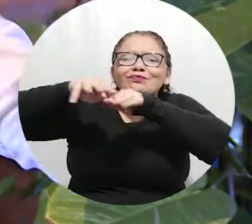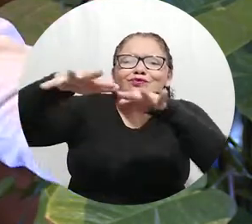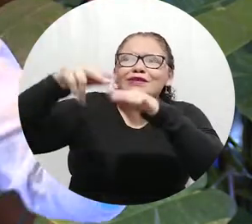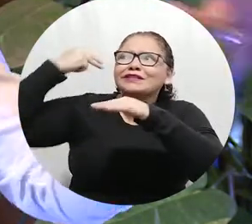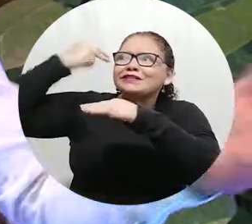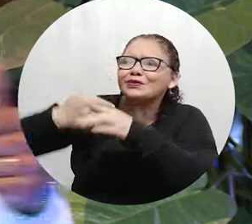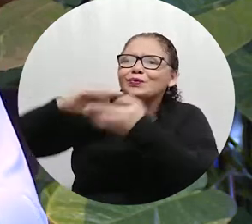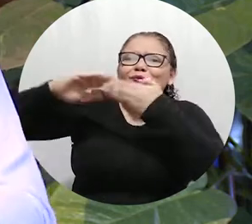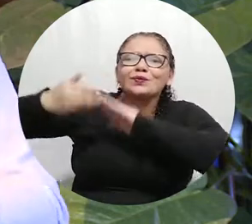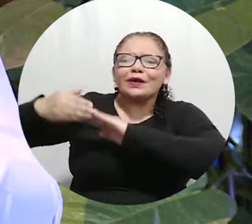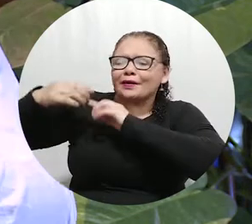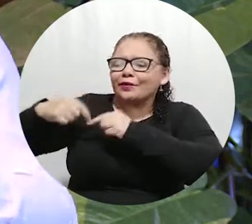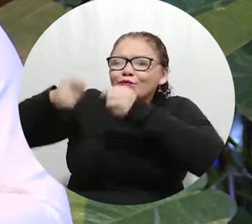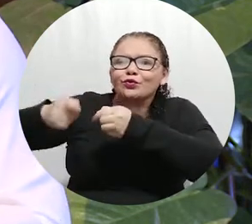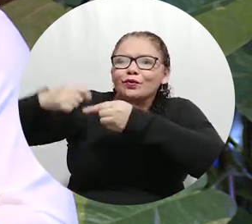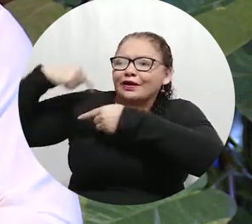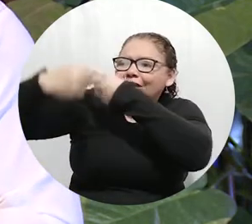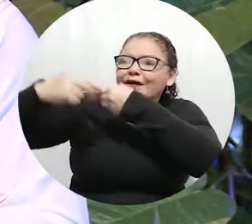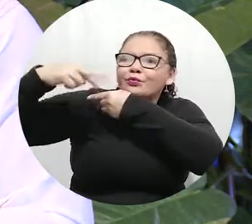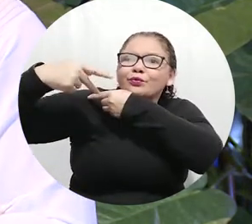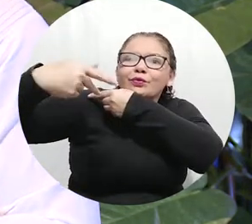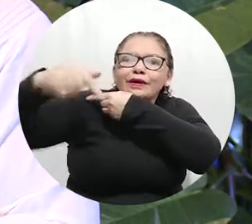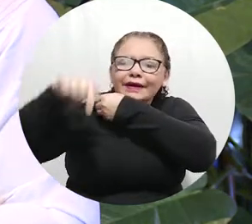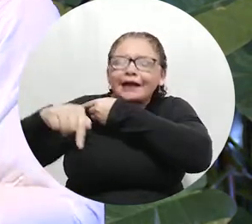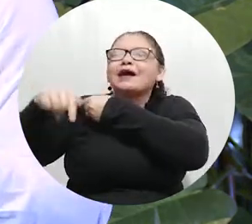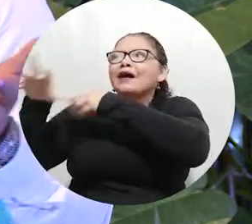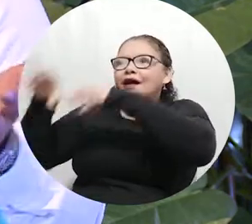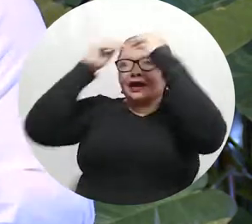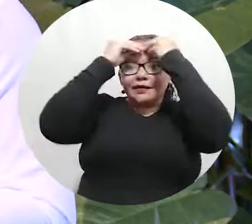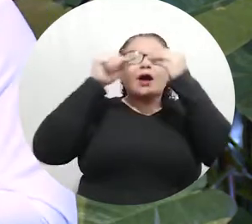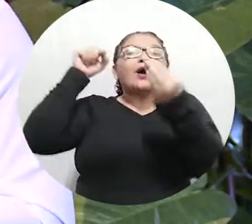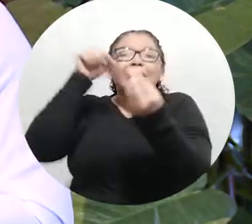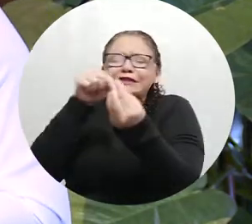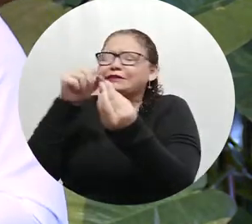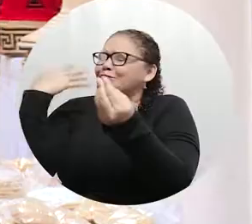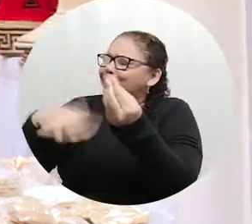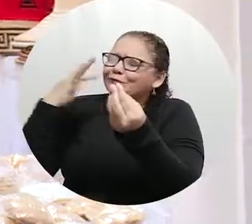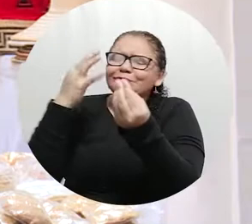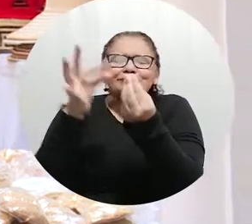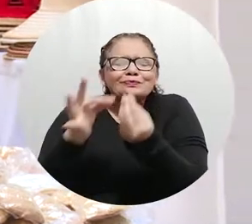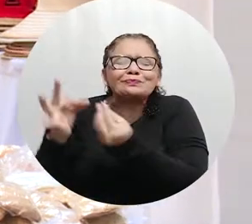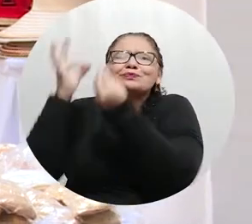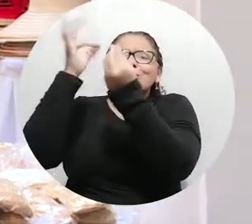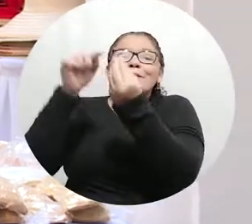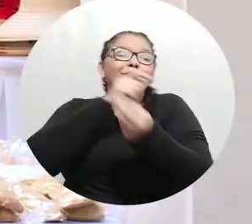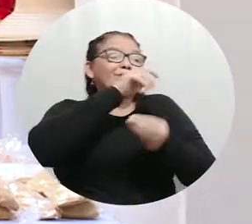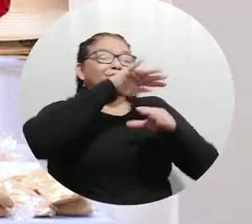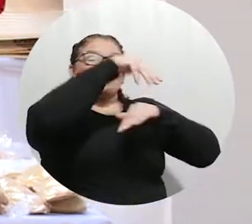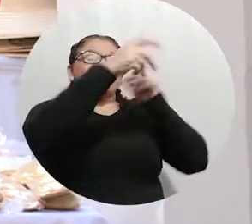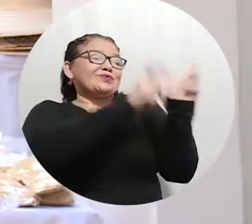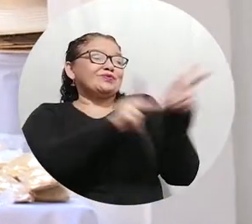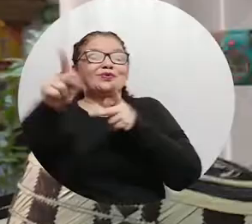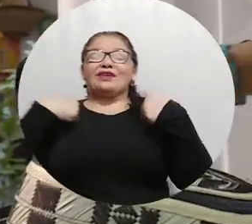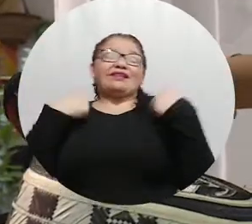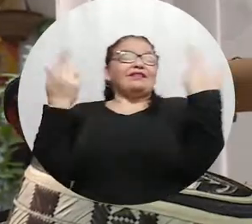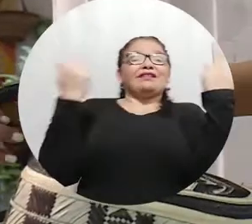conocimiento que se transmiten de generación en generación y que tienen algo que hoy el mundo vive buscando en esta sociedad de aparentar